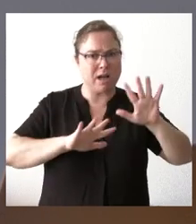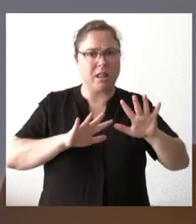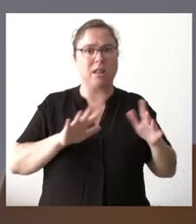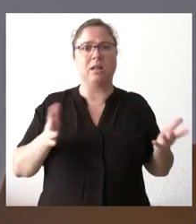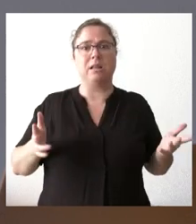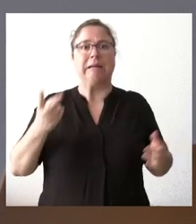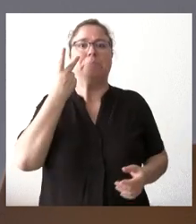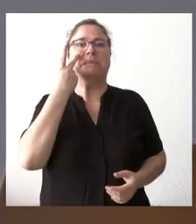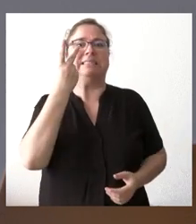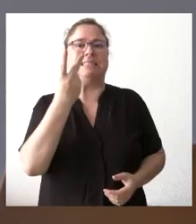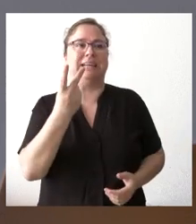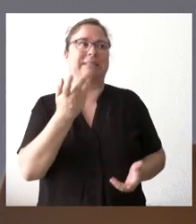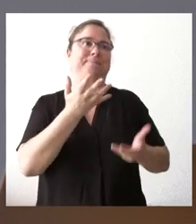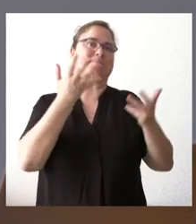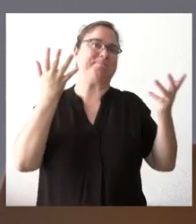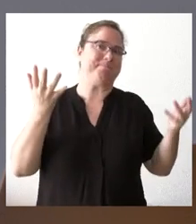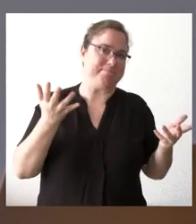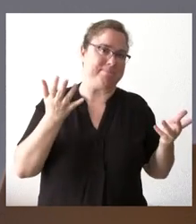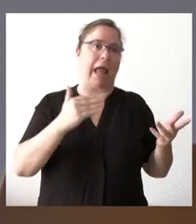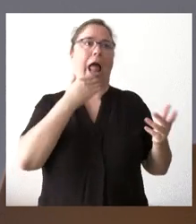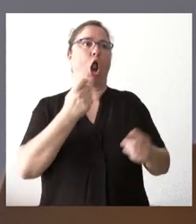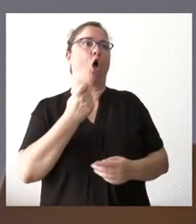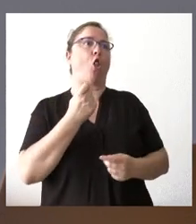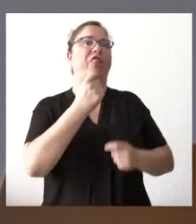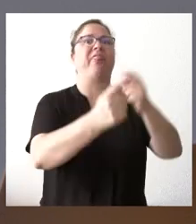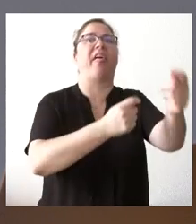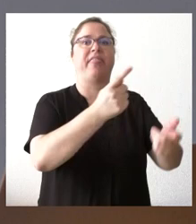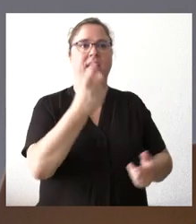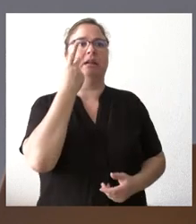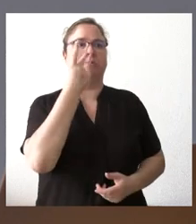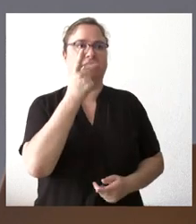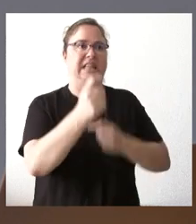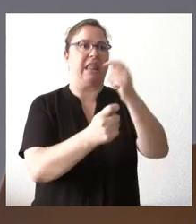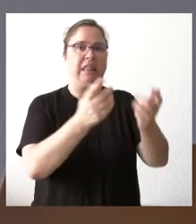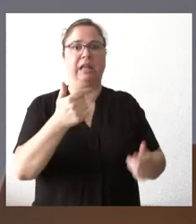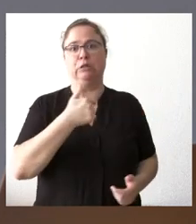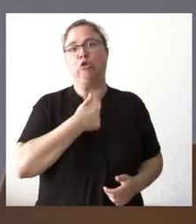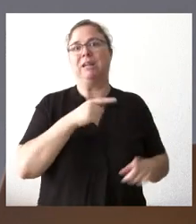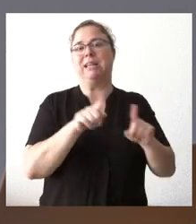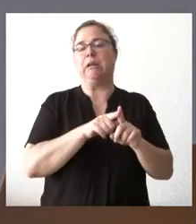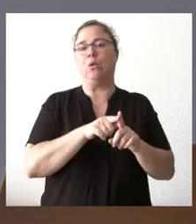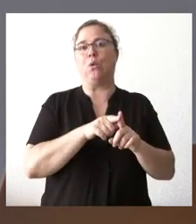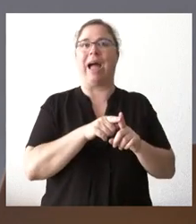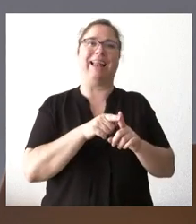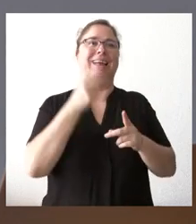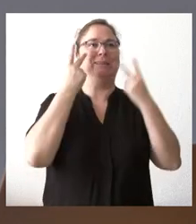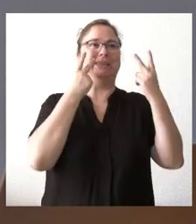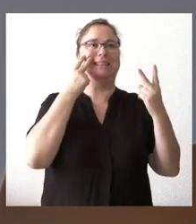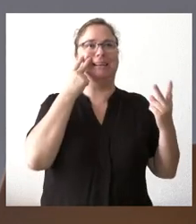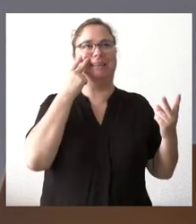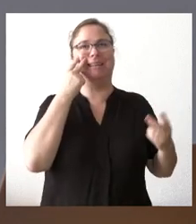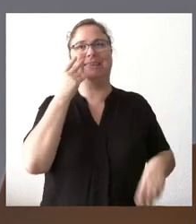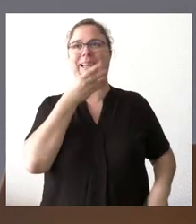las visitas tienen que ser que aporten es decir tienen que ser visitas que aporten no paripés donde se hacen